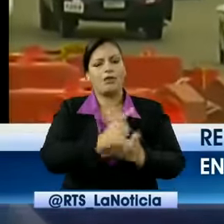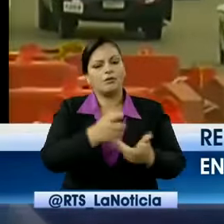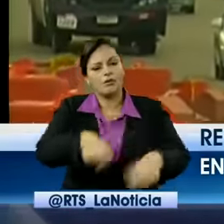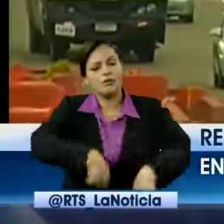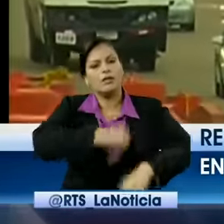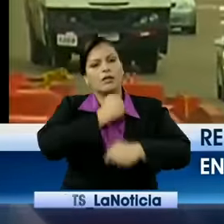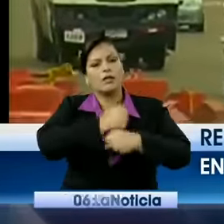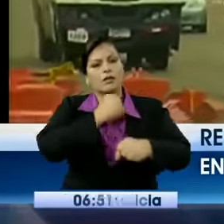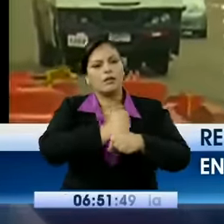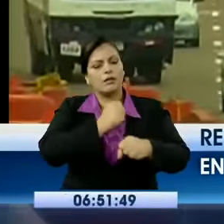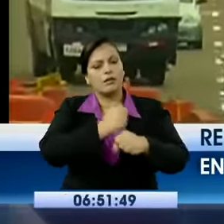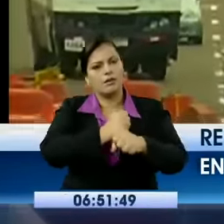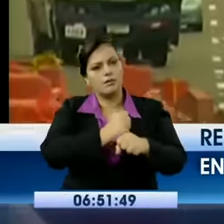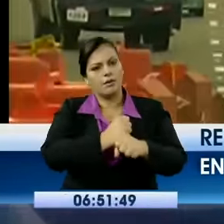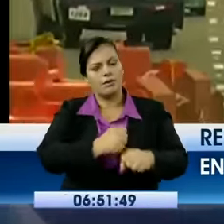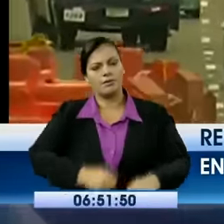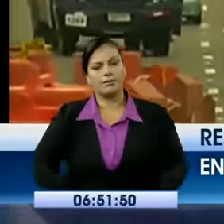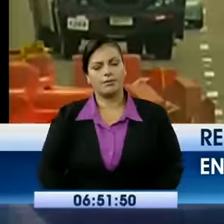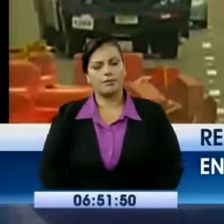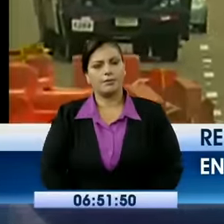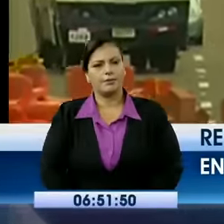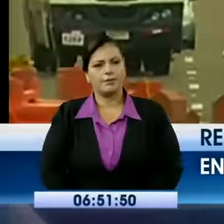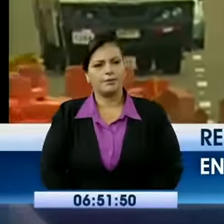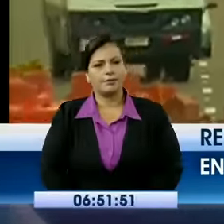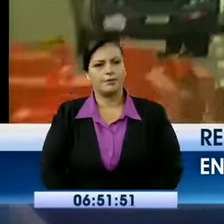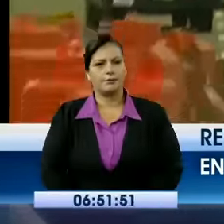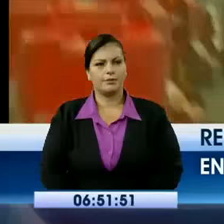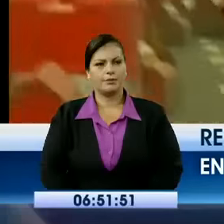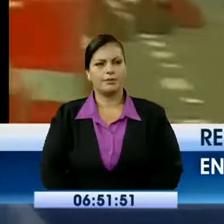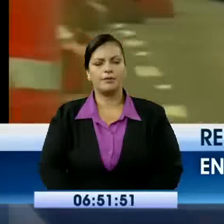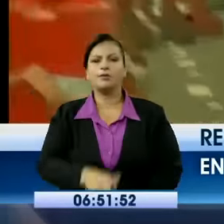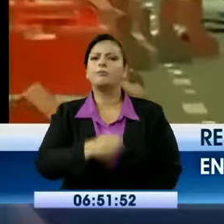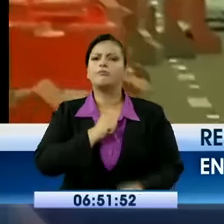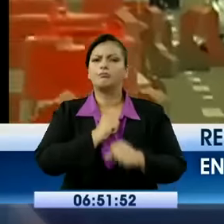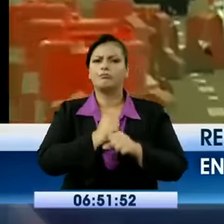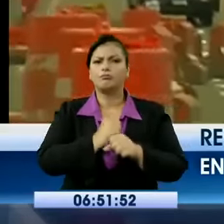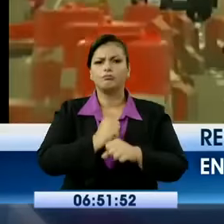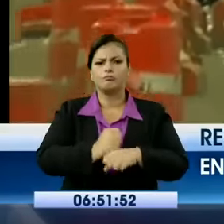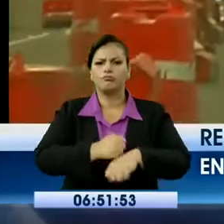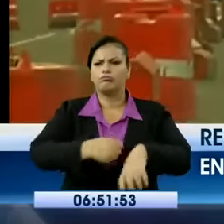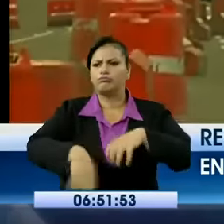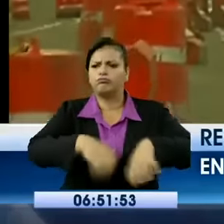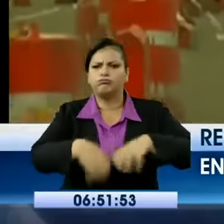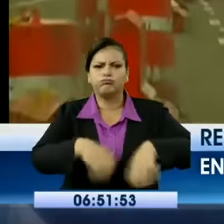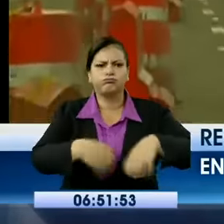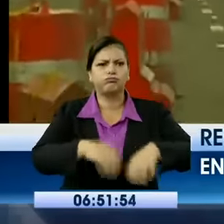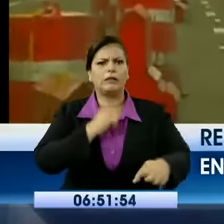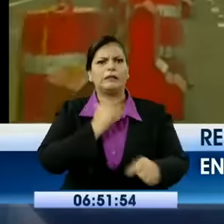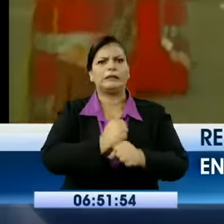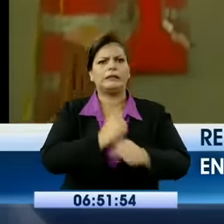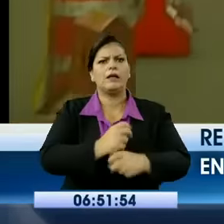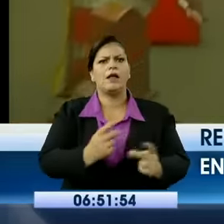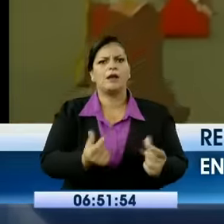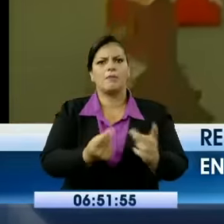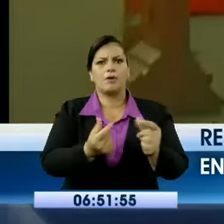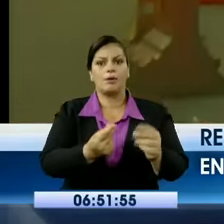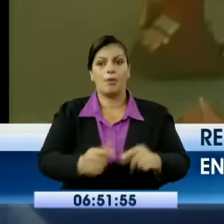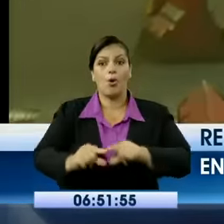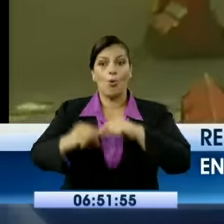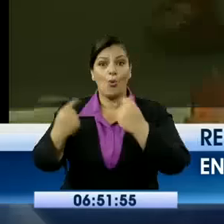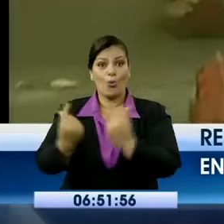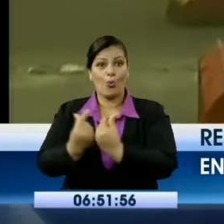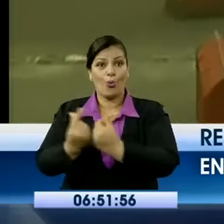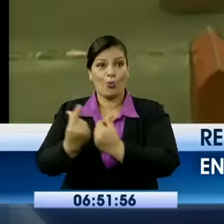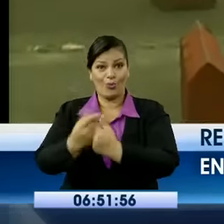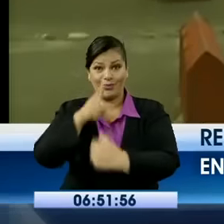ahí está el trabajo. Nos estamos demorando menos tiempo. Está haciendo los trabajos, llega otro grupo más de Quito y hemos estado avanzando bastante en los